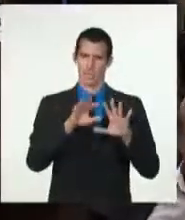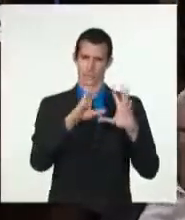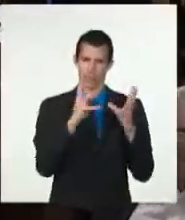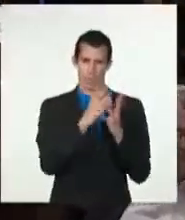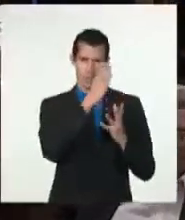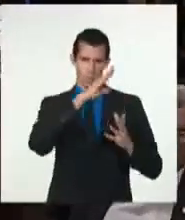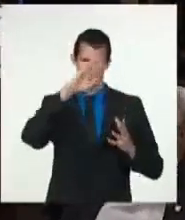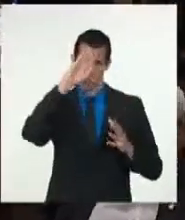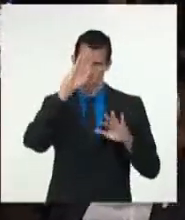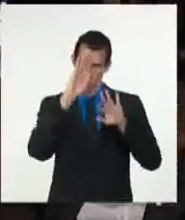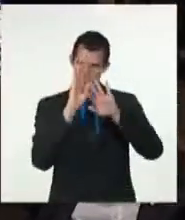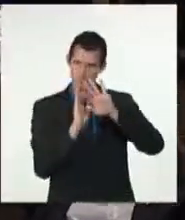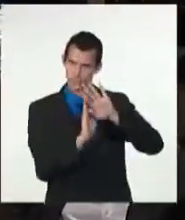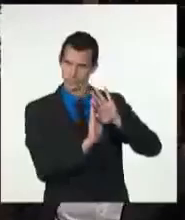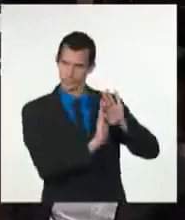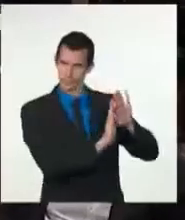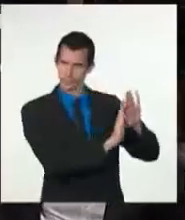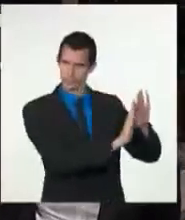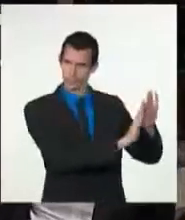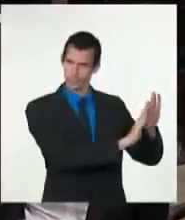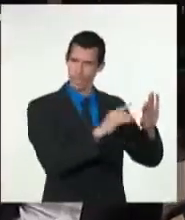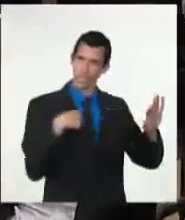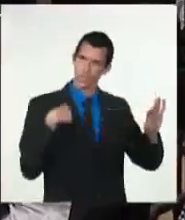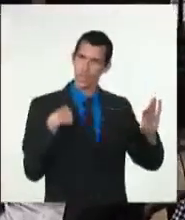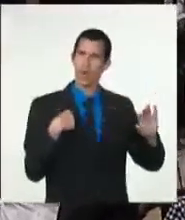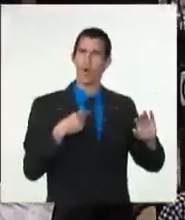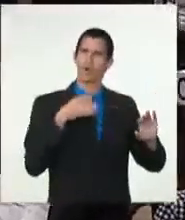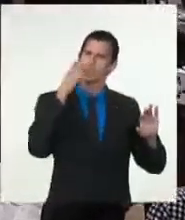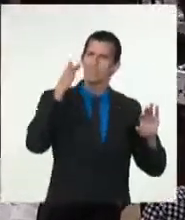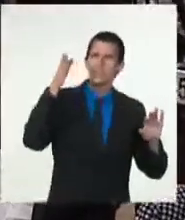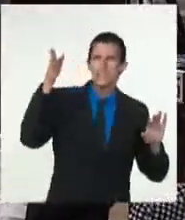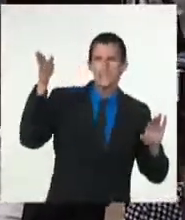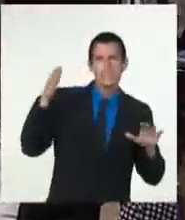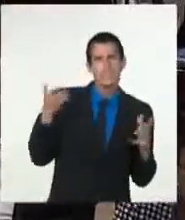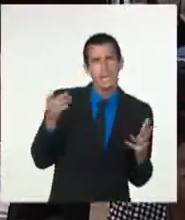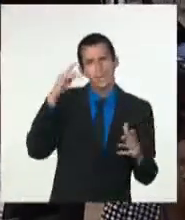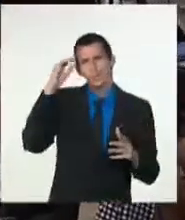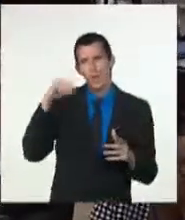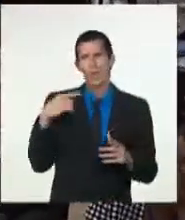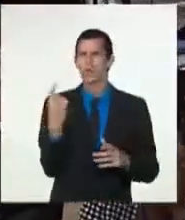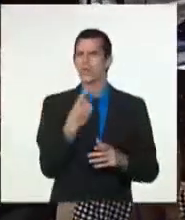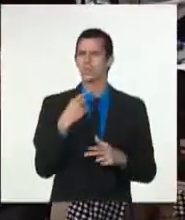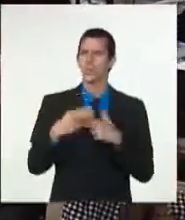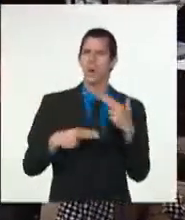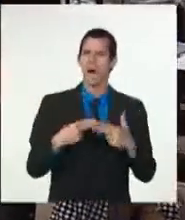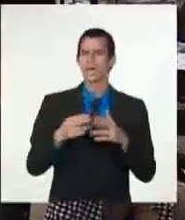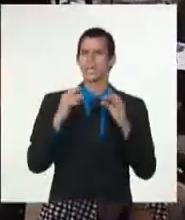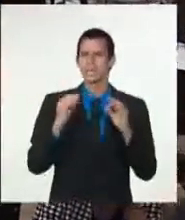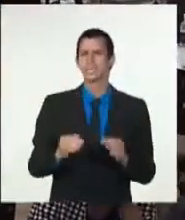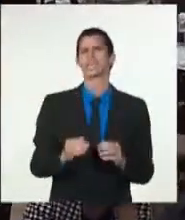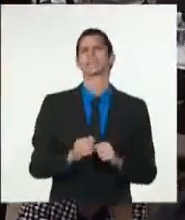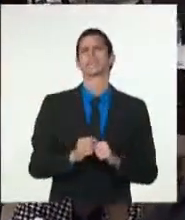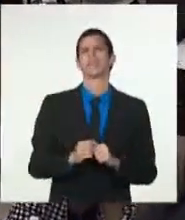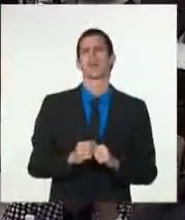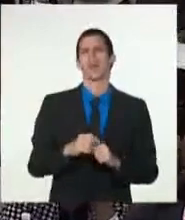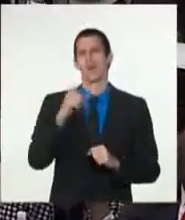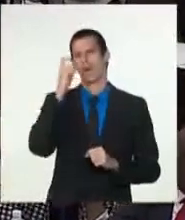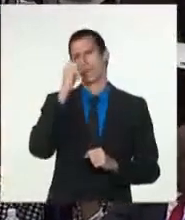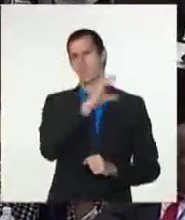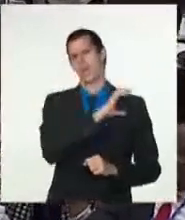de los últimos meses, que estuvo precedida también por la brillante presentación que sobre este tema realizó nuestro canciller.